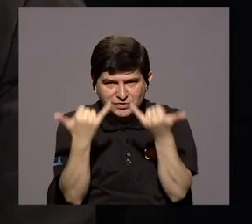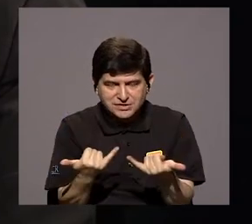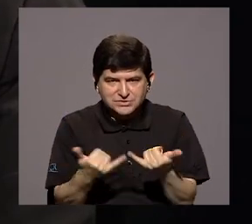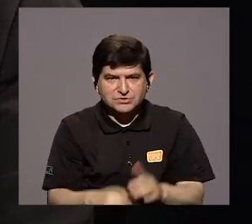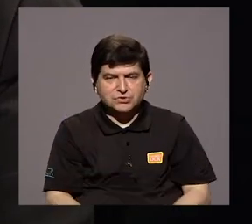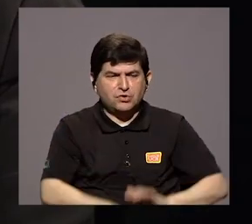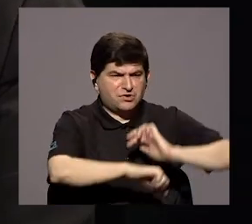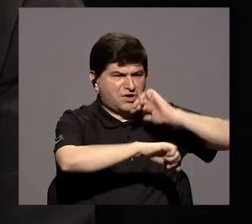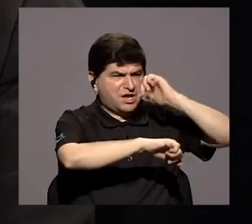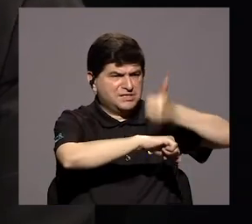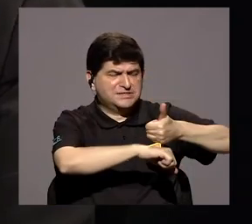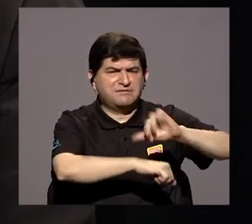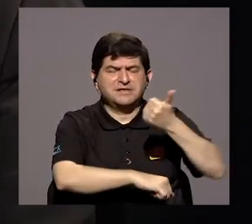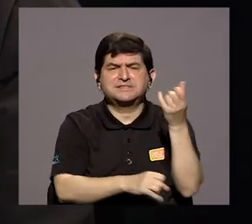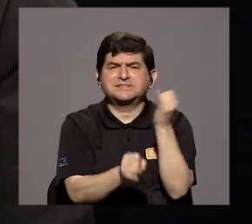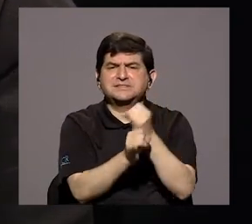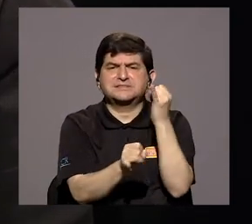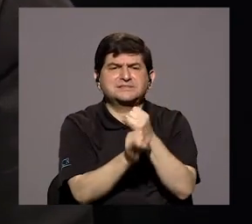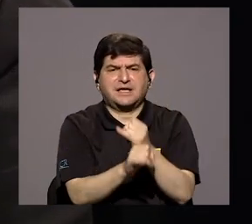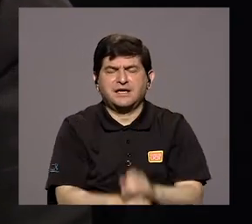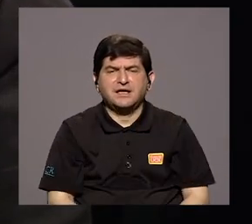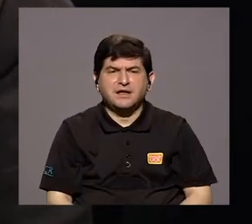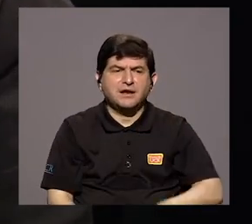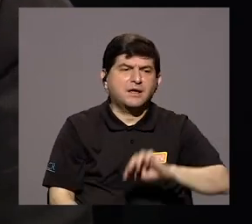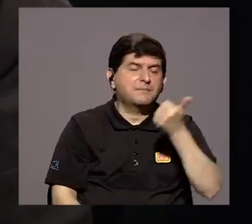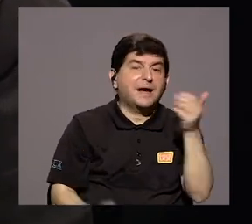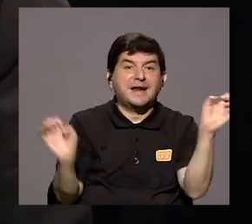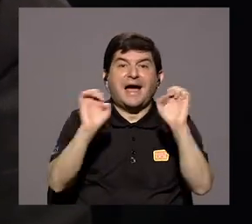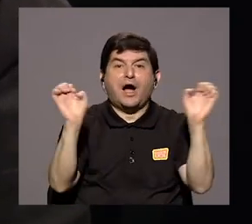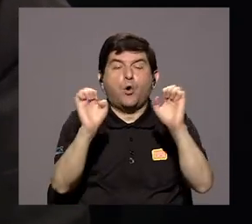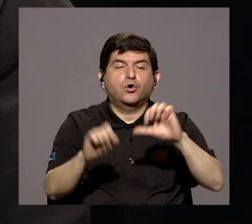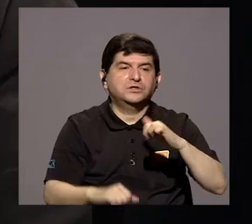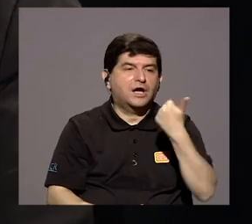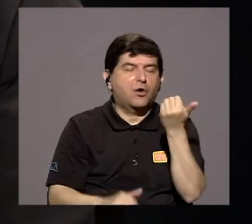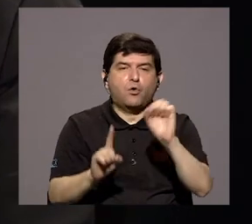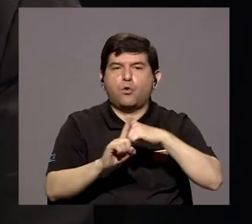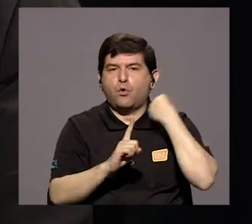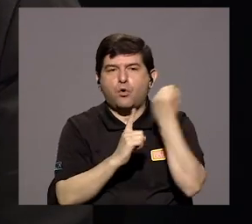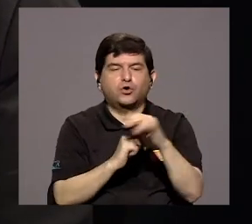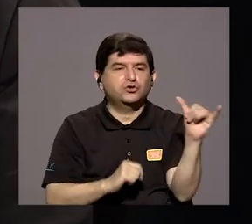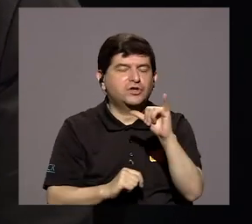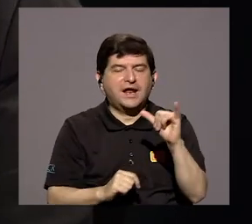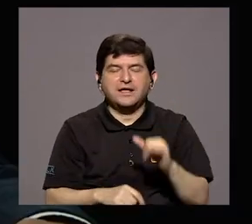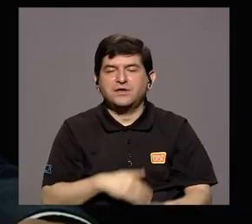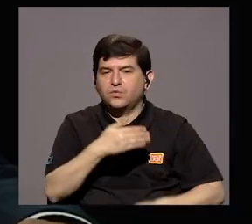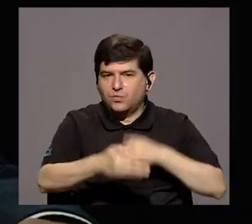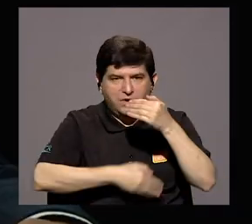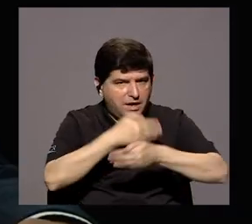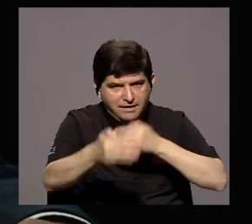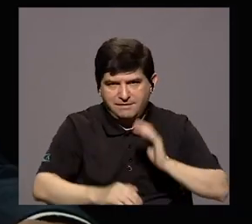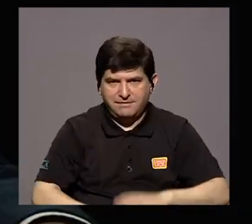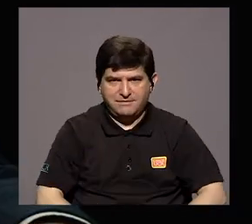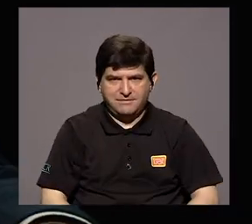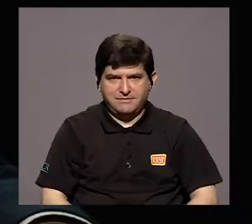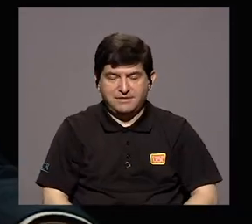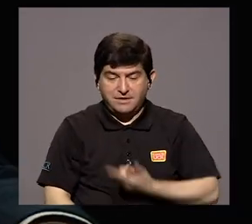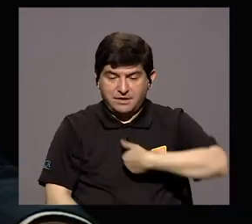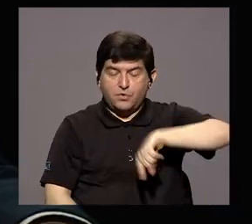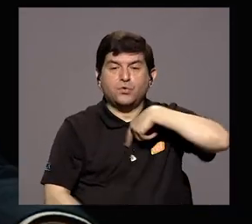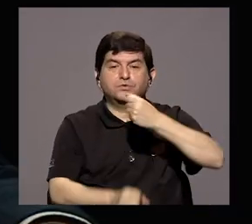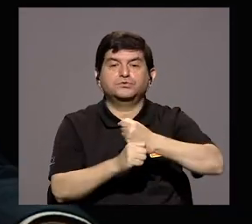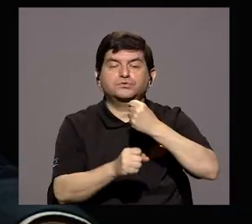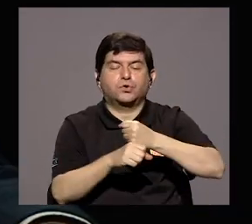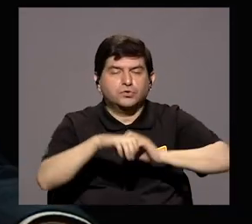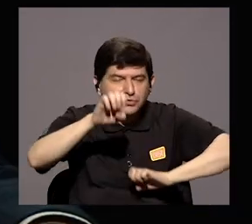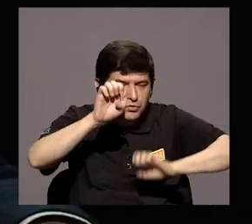habíamos instaurado en otras instituciones para otras emergencias u otras situaciones que nos lleven a la misma situación. ¿Verdad? Entonces, hemos trabajado en